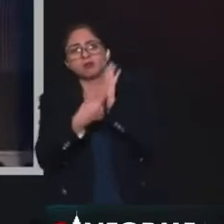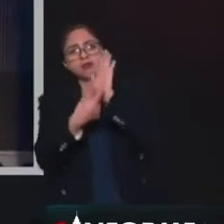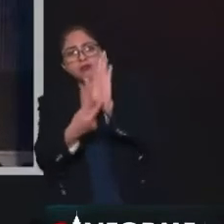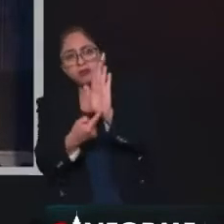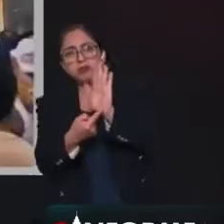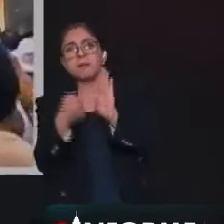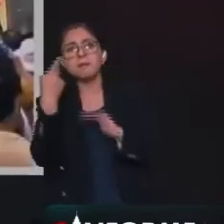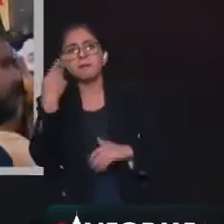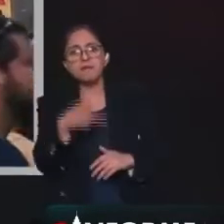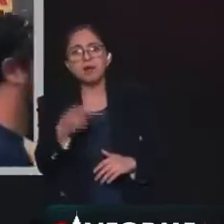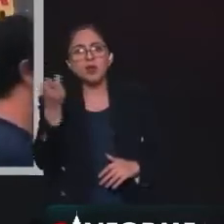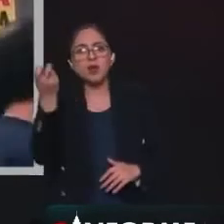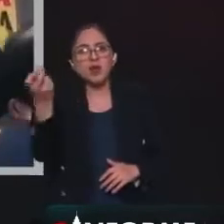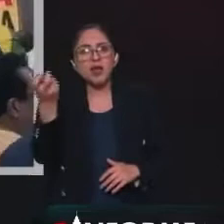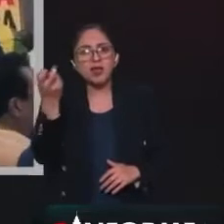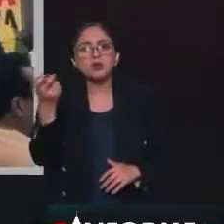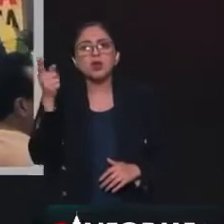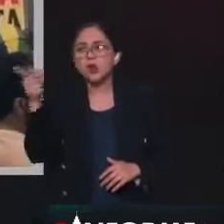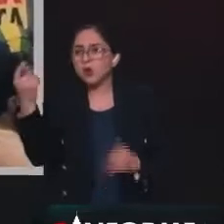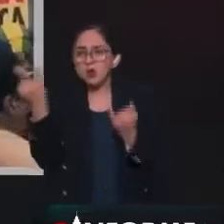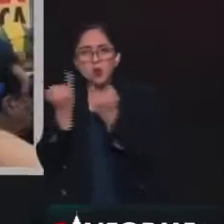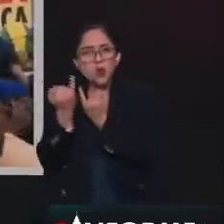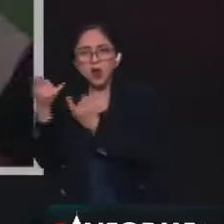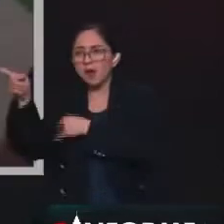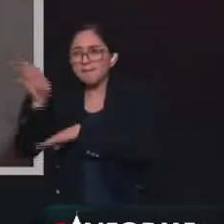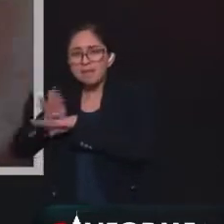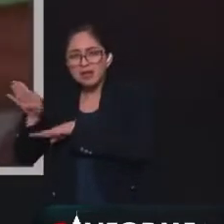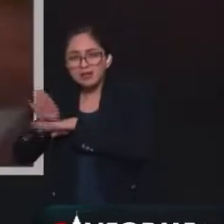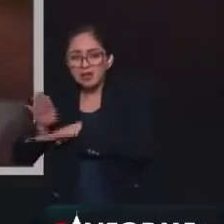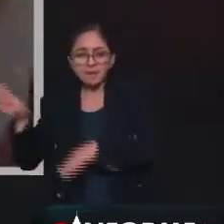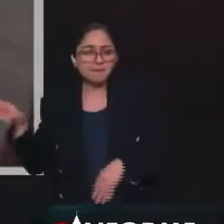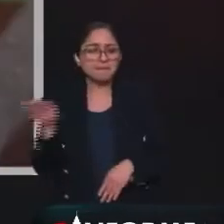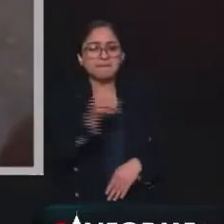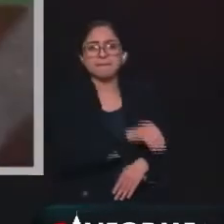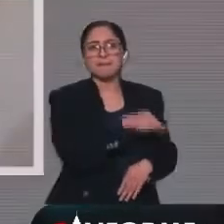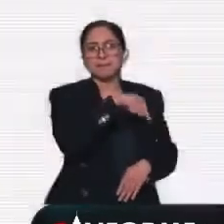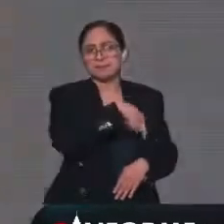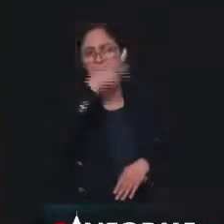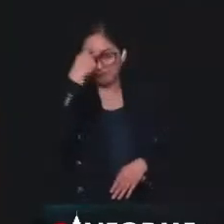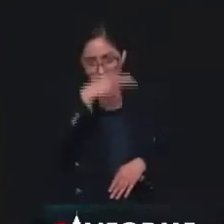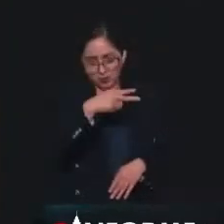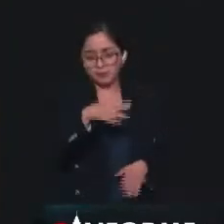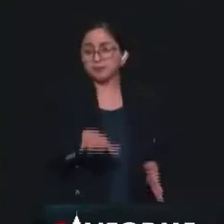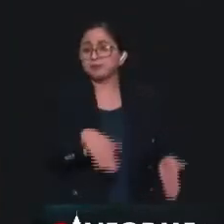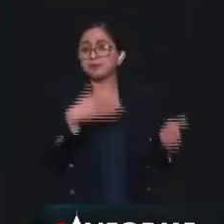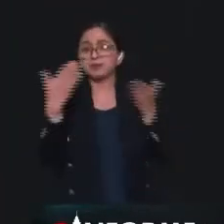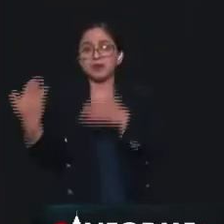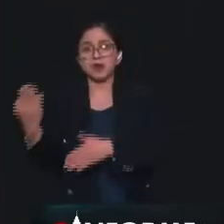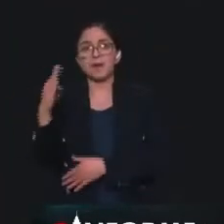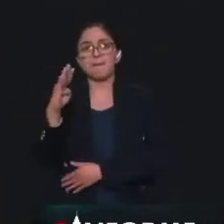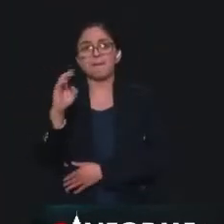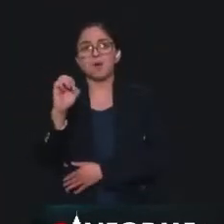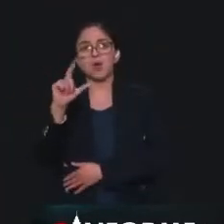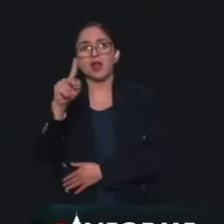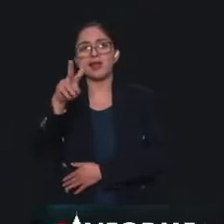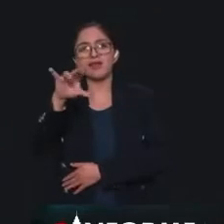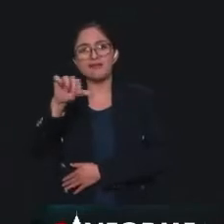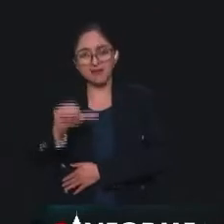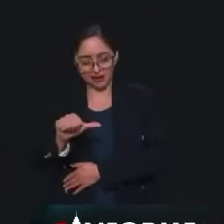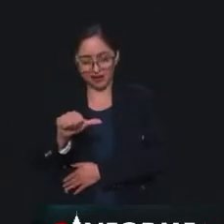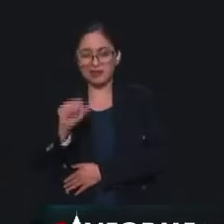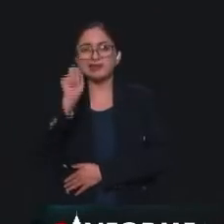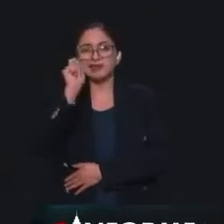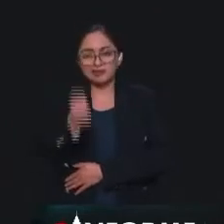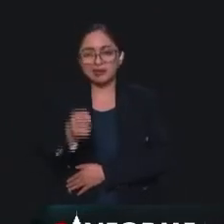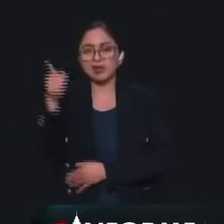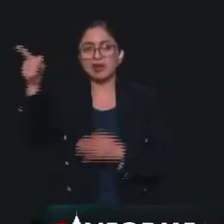parece que es algo que está ocurriendo aquí en México. Y en el otro ejemplo, en Bolivia, muy poco después del golpe de Estado, donde